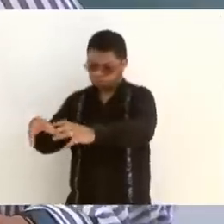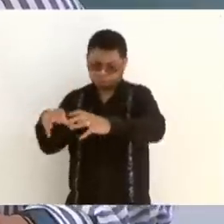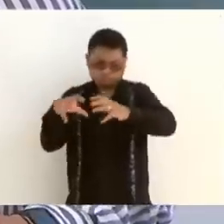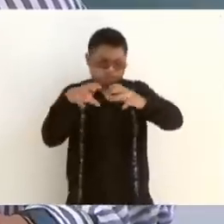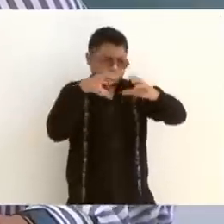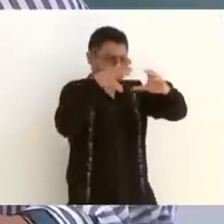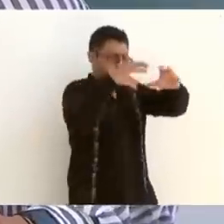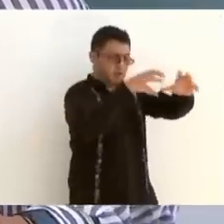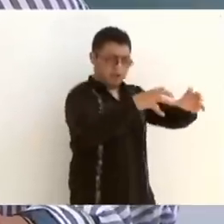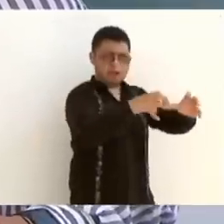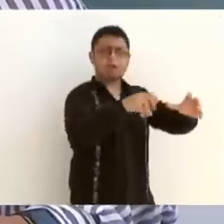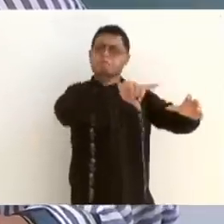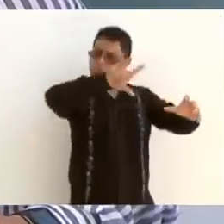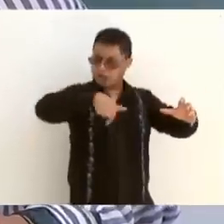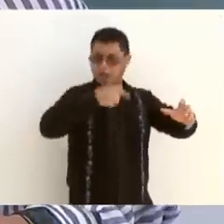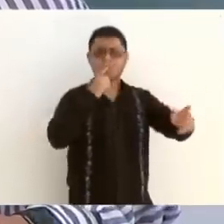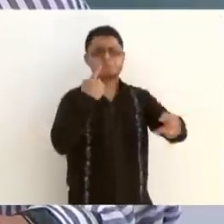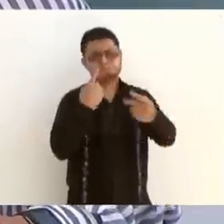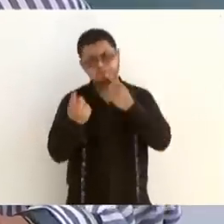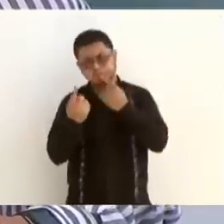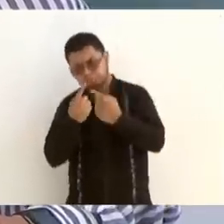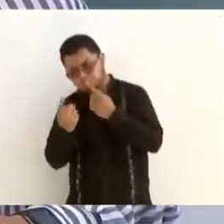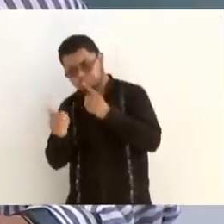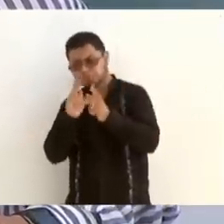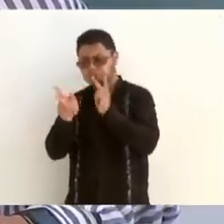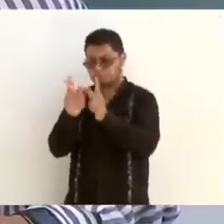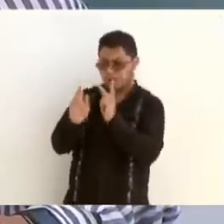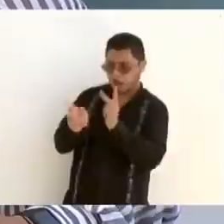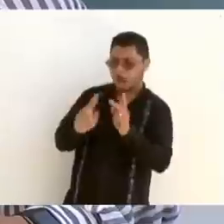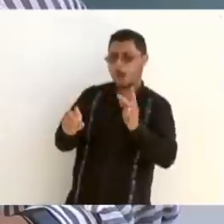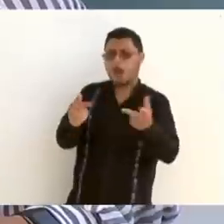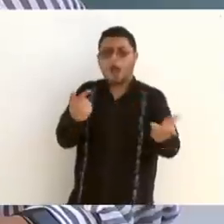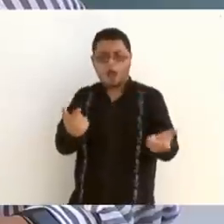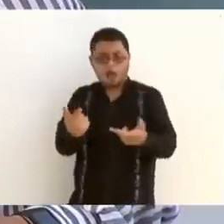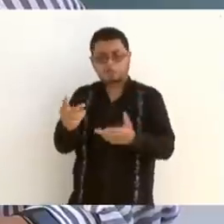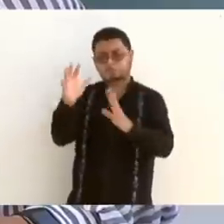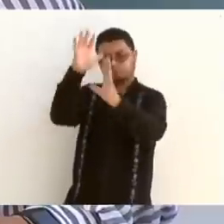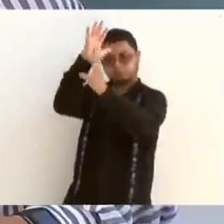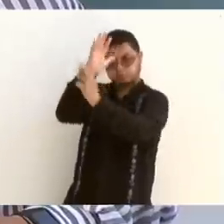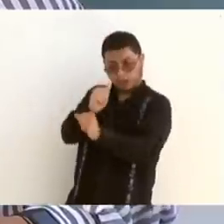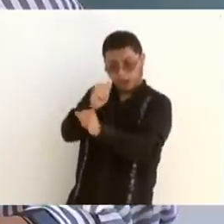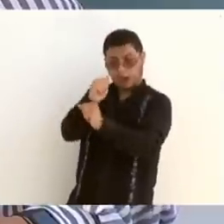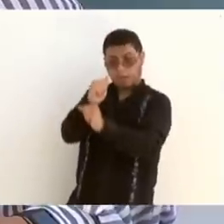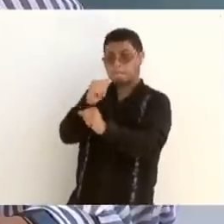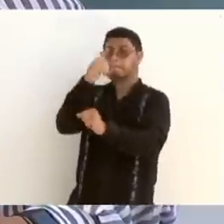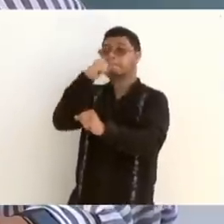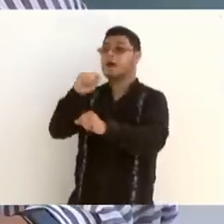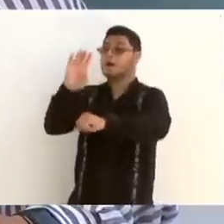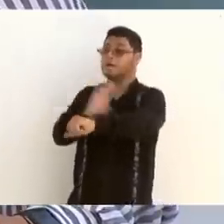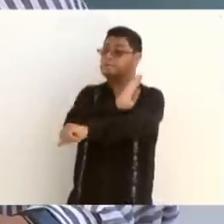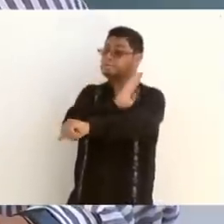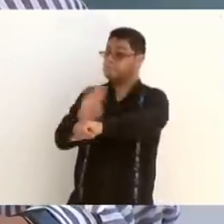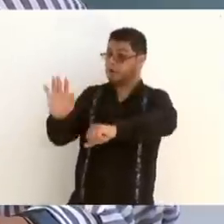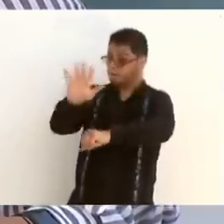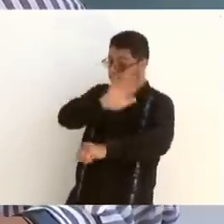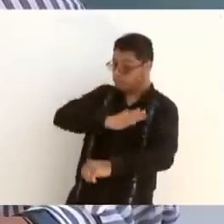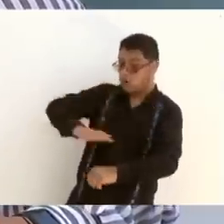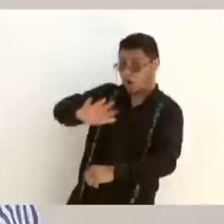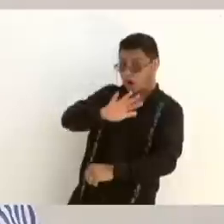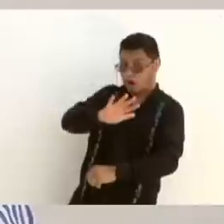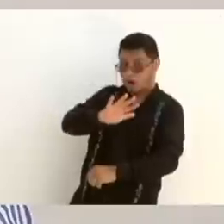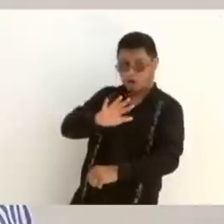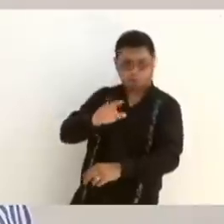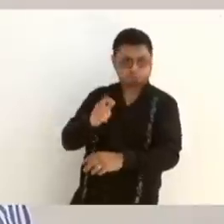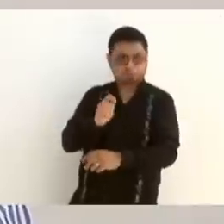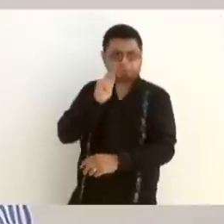de diálogo, donde el Estado mexicano dé respuestas claras de que toda población deberá ser beneficiada. No habrá ningún